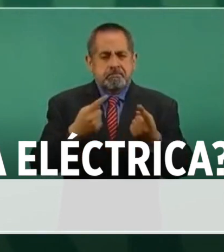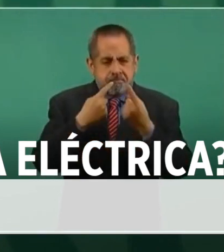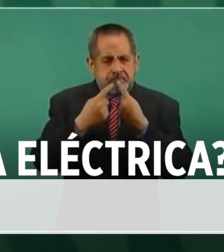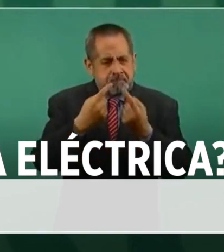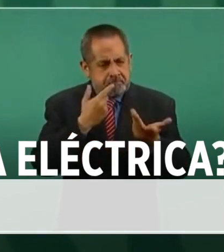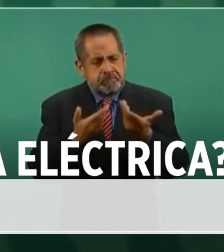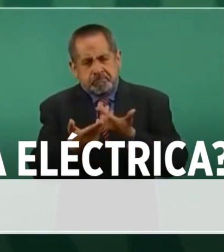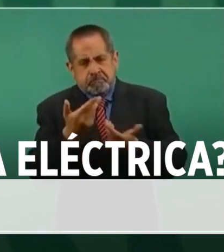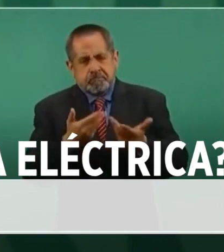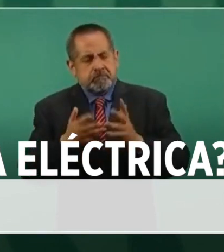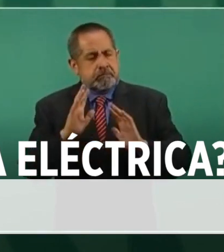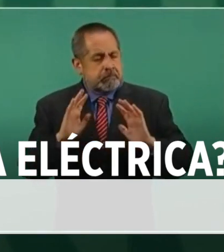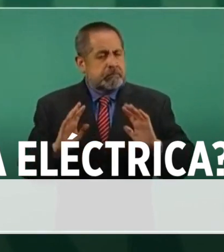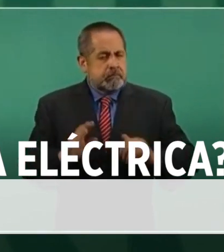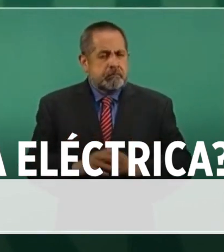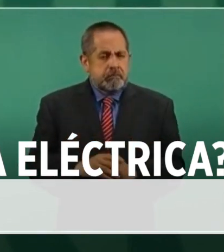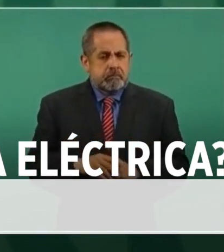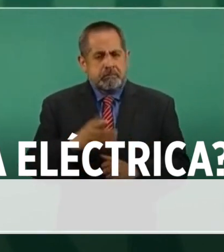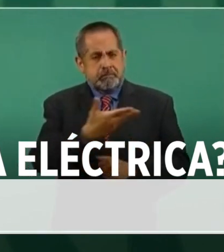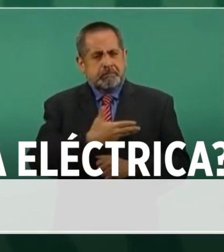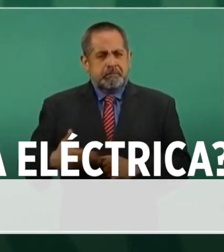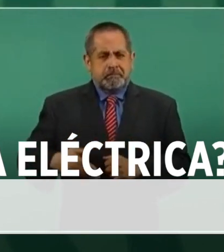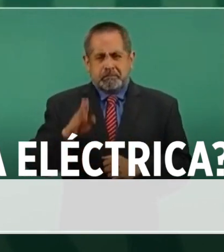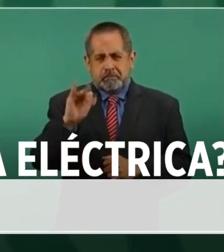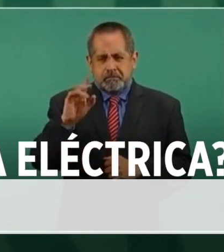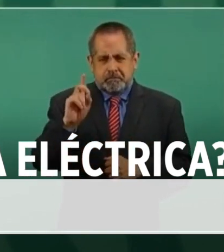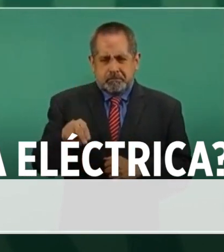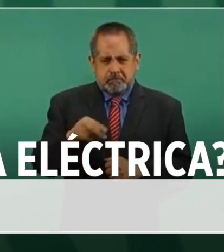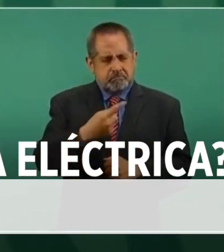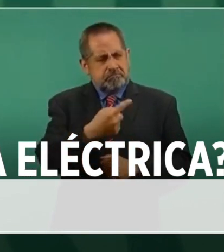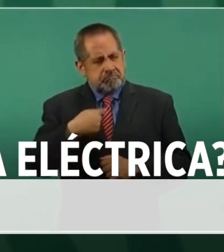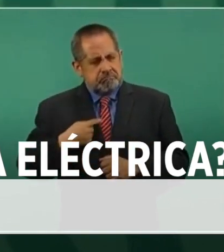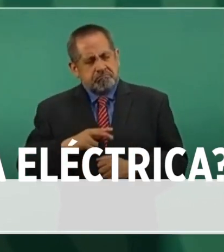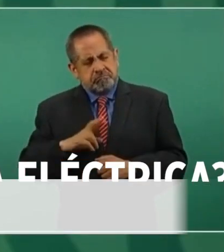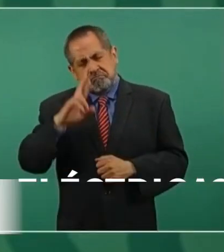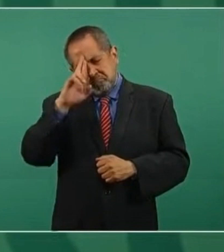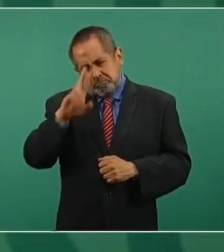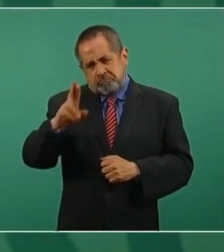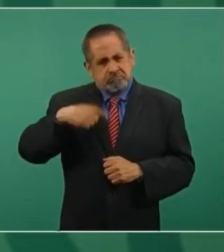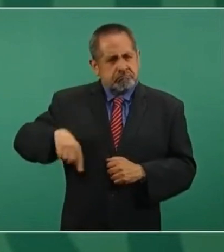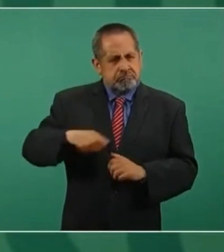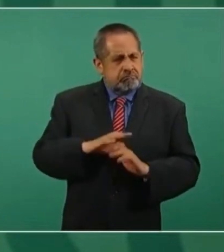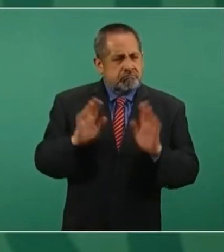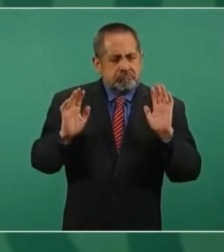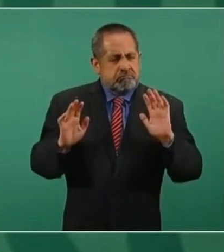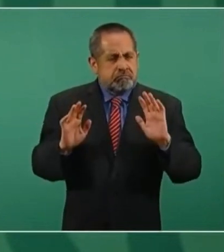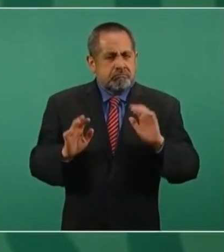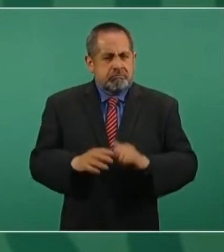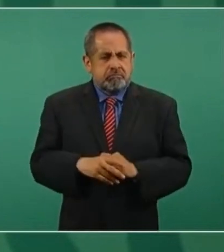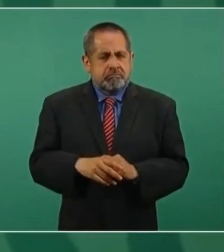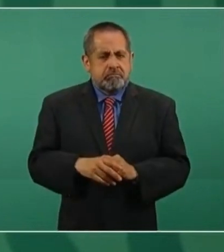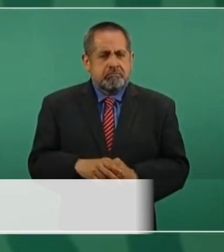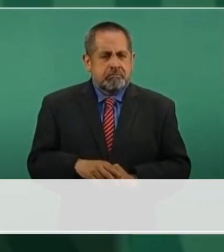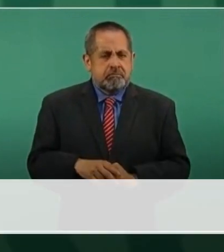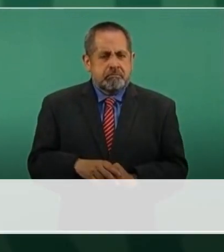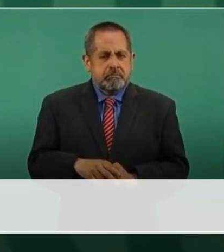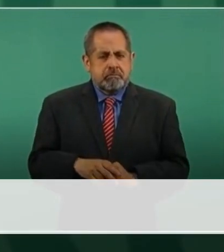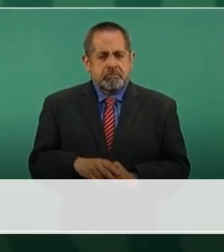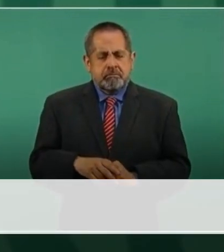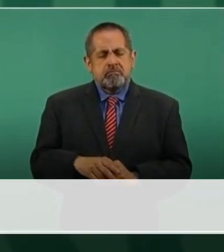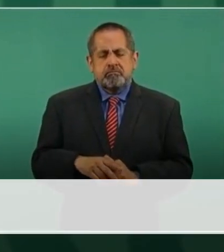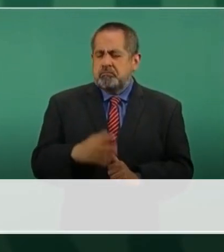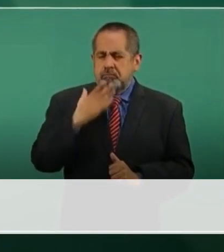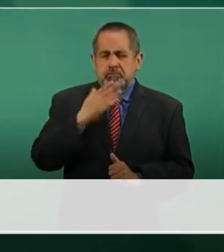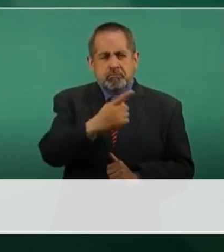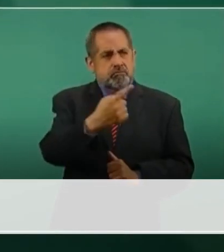sin embargo, el presidente Biden es respetuoso de nuestra soberanía,